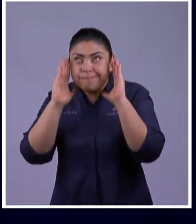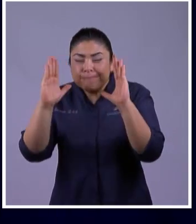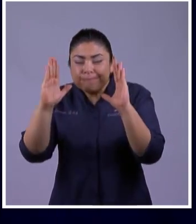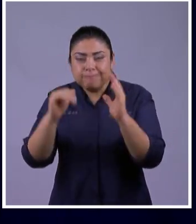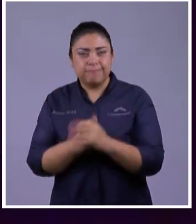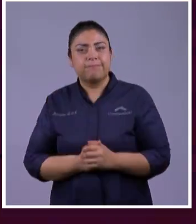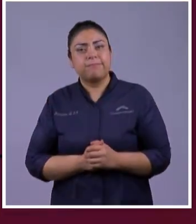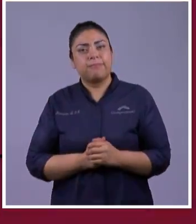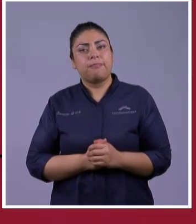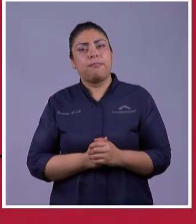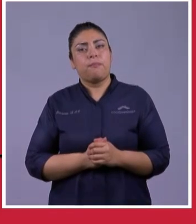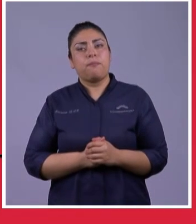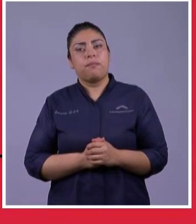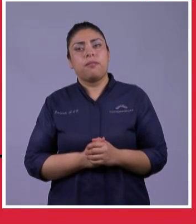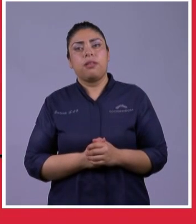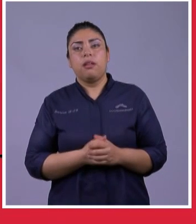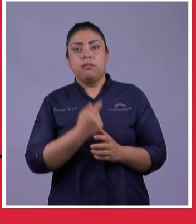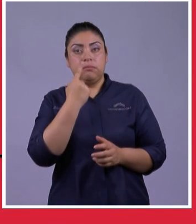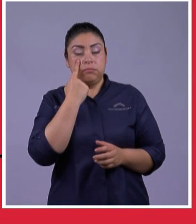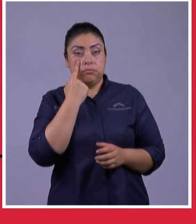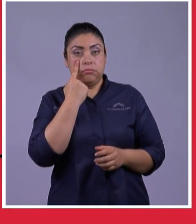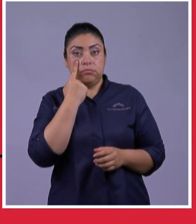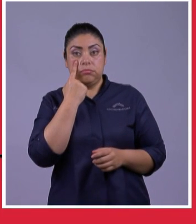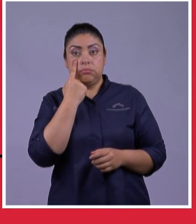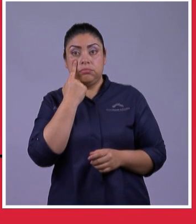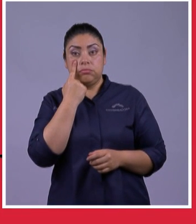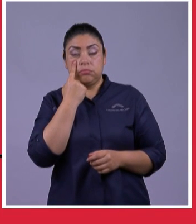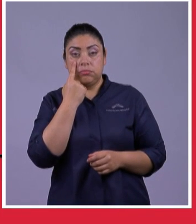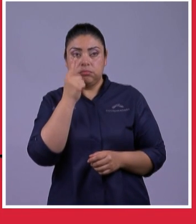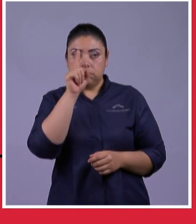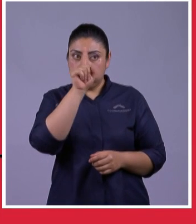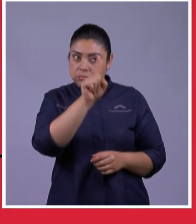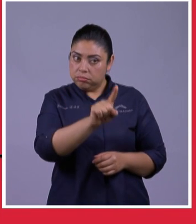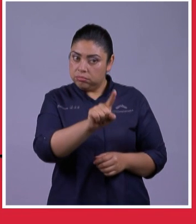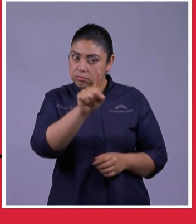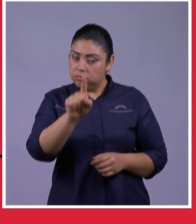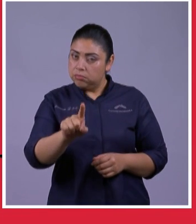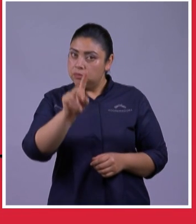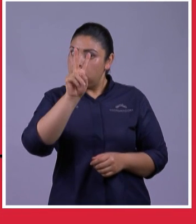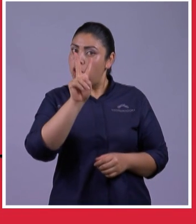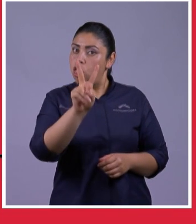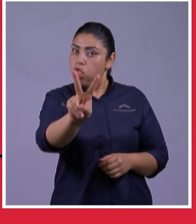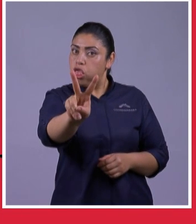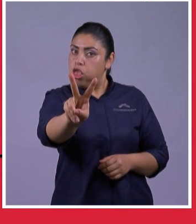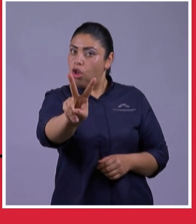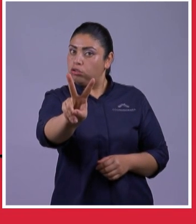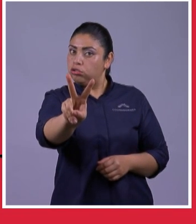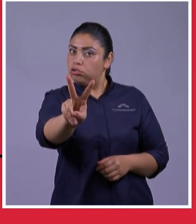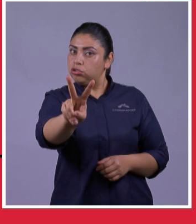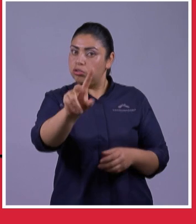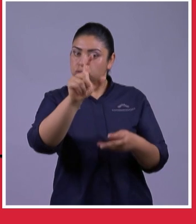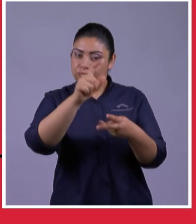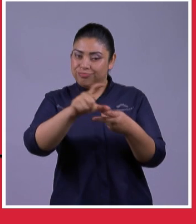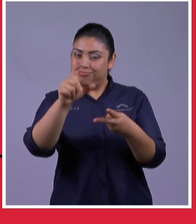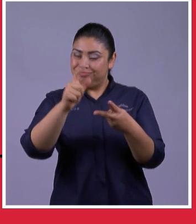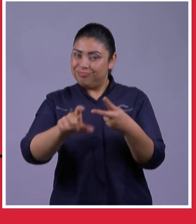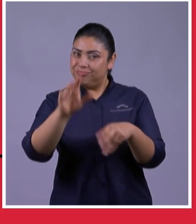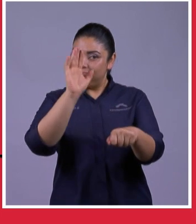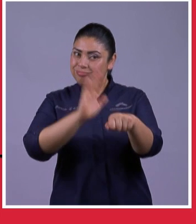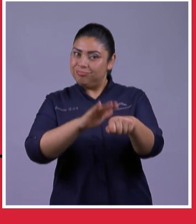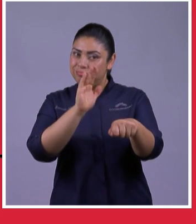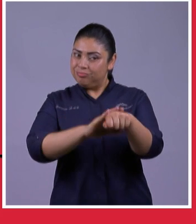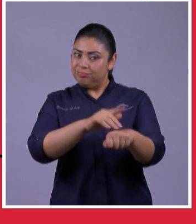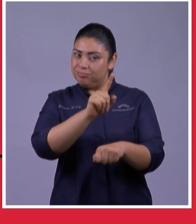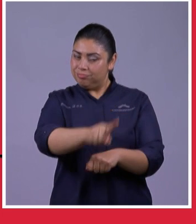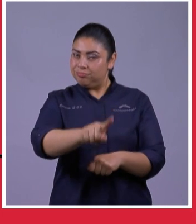dos cosas te he demandado no me las niegues antes que muera vanidad y